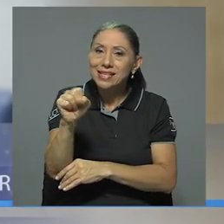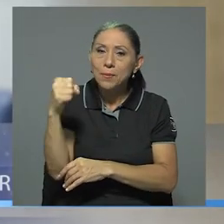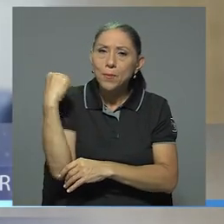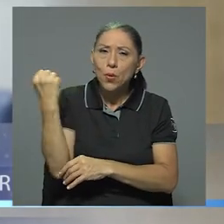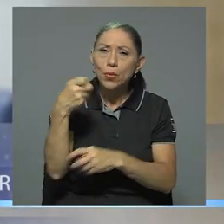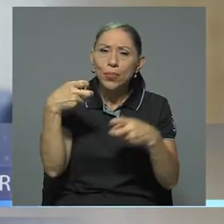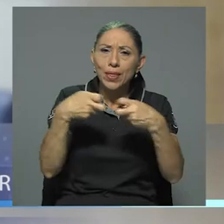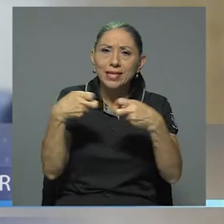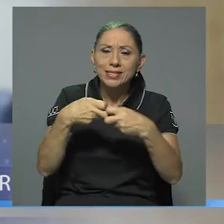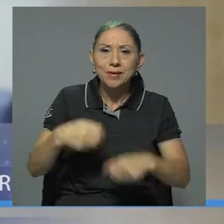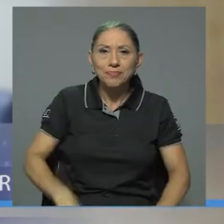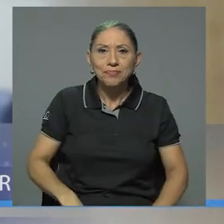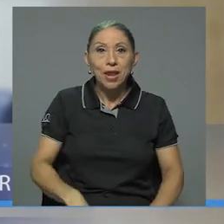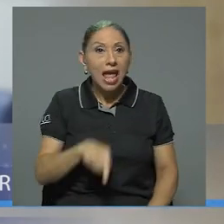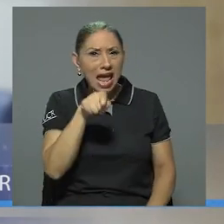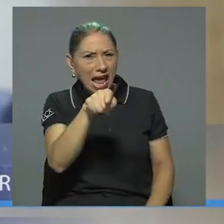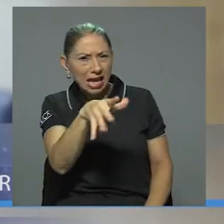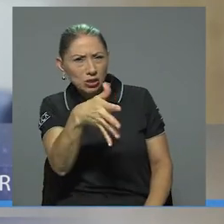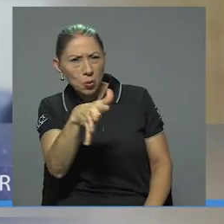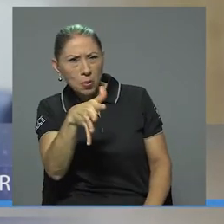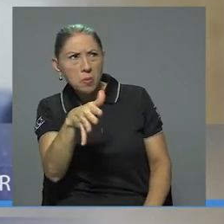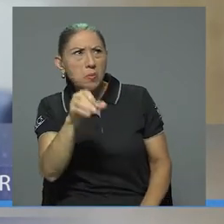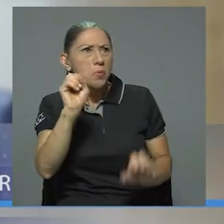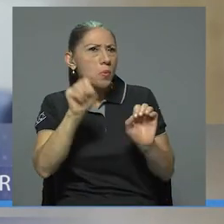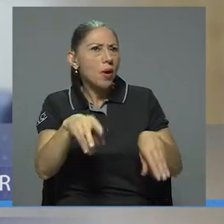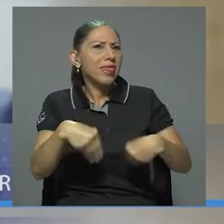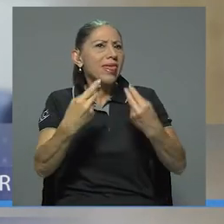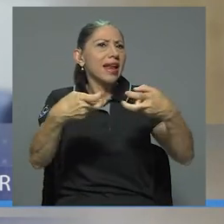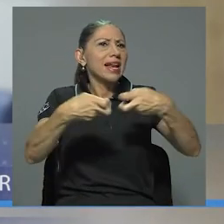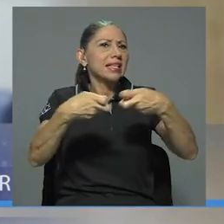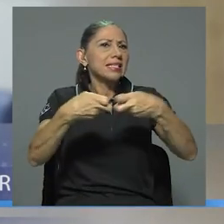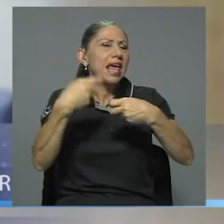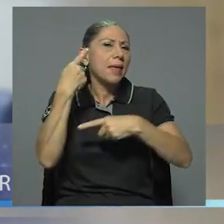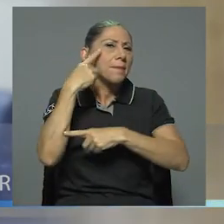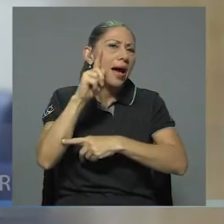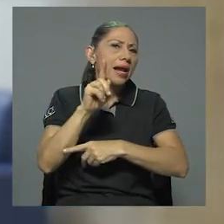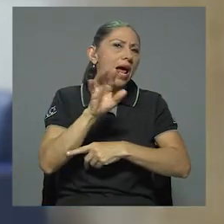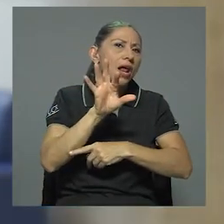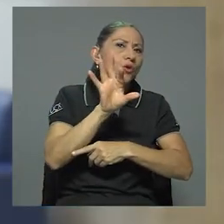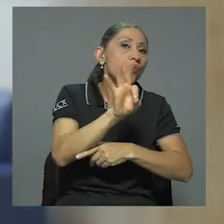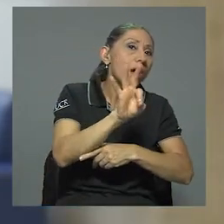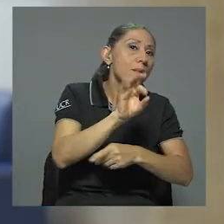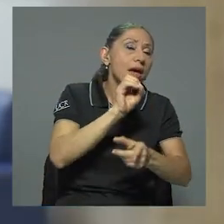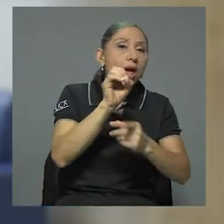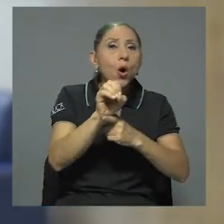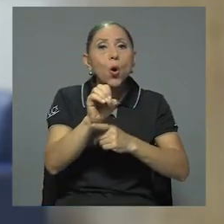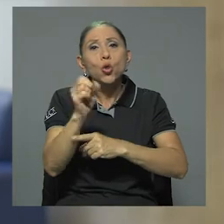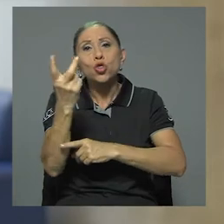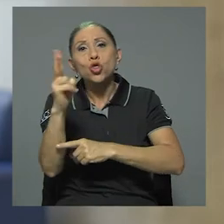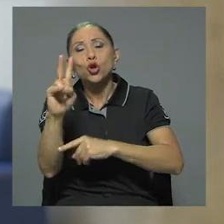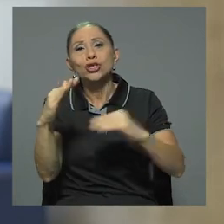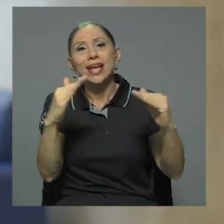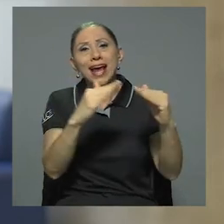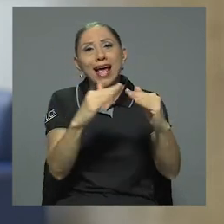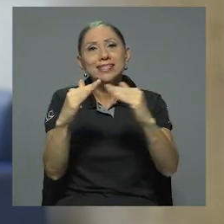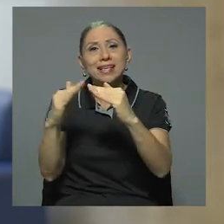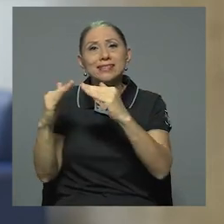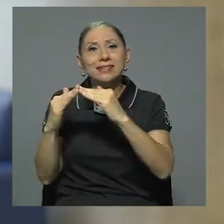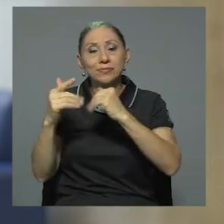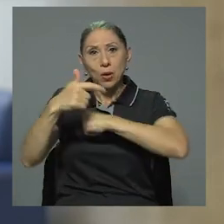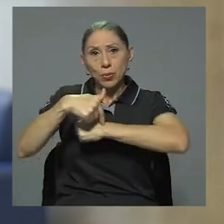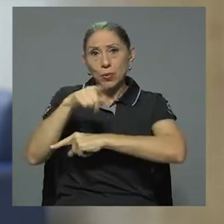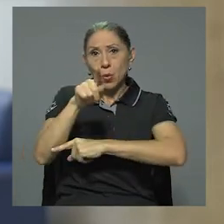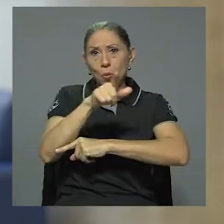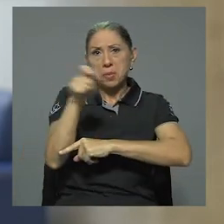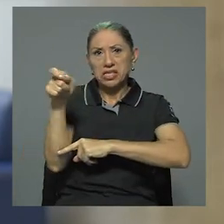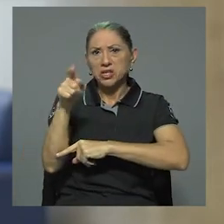la electricidad para unas de 9 a 12 casas durante un mes para